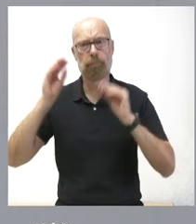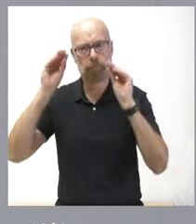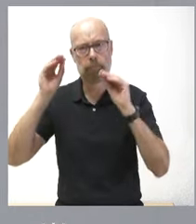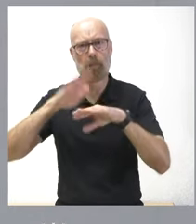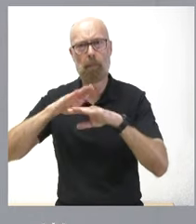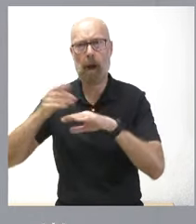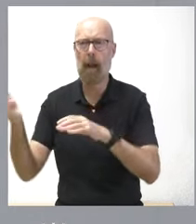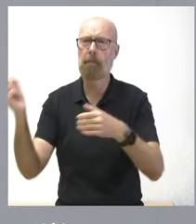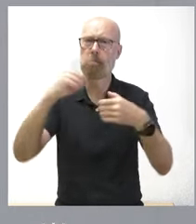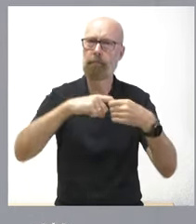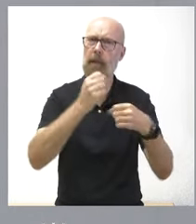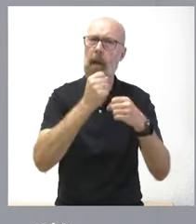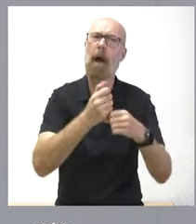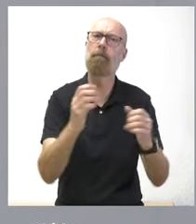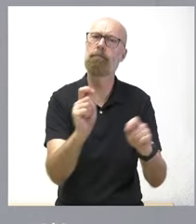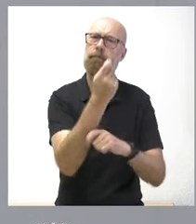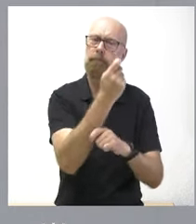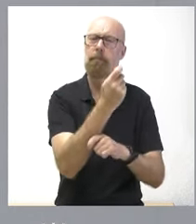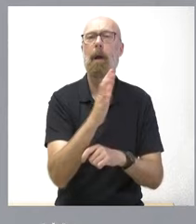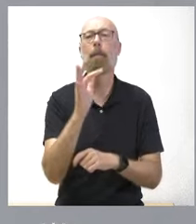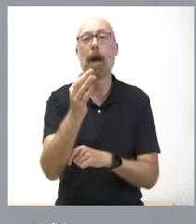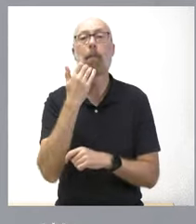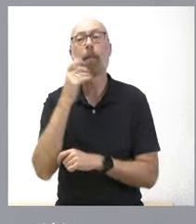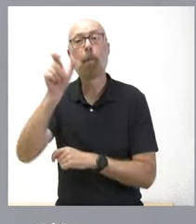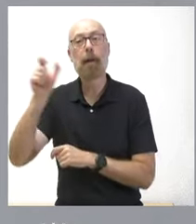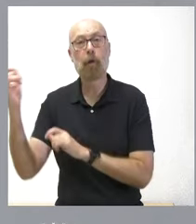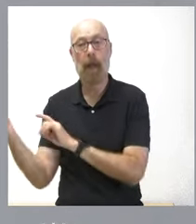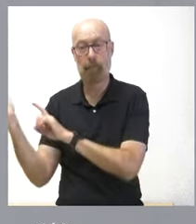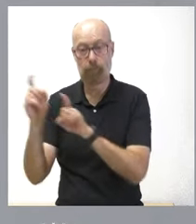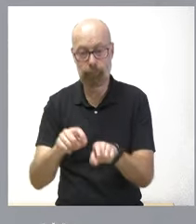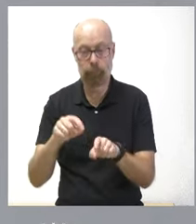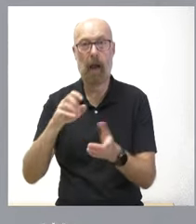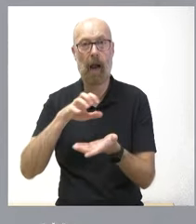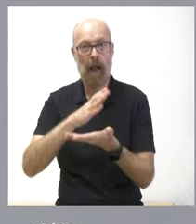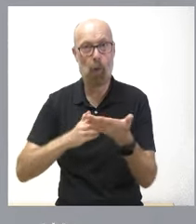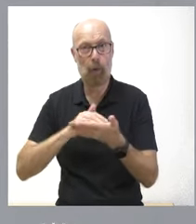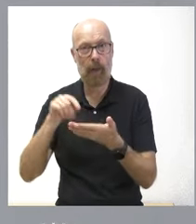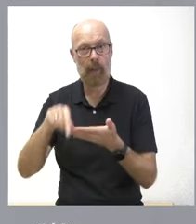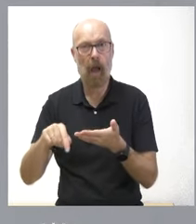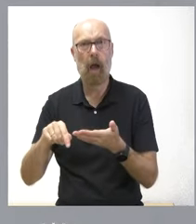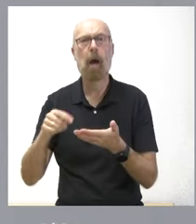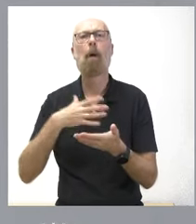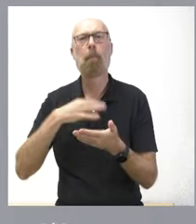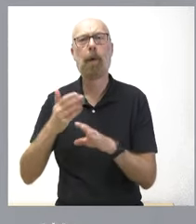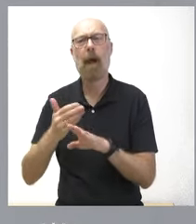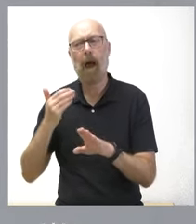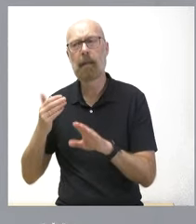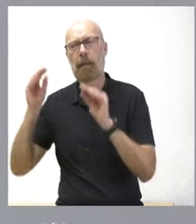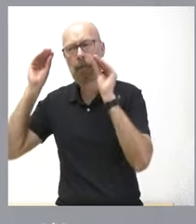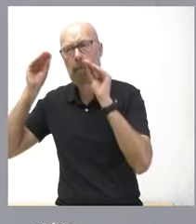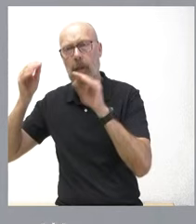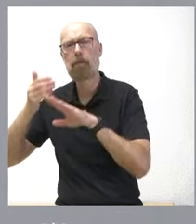sino que aquellas personas que vengan a nuestra comunidad vengan con la capacidad de integrarse en aquellos puestos de trabajo que están sin cubrir y, por tanto,